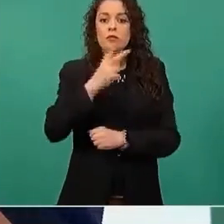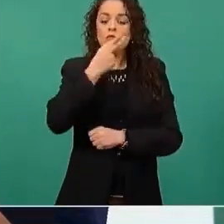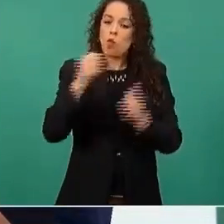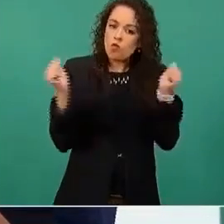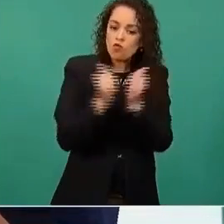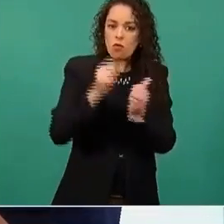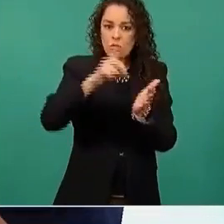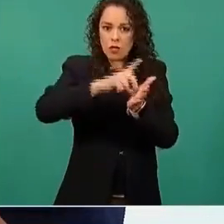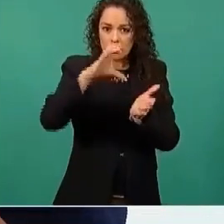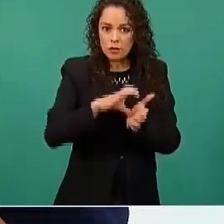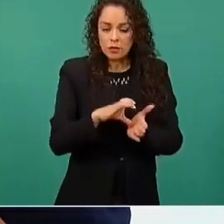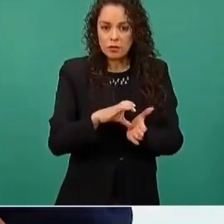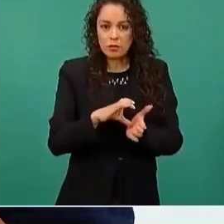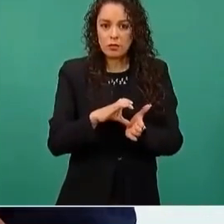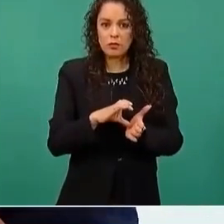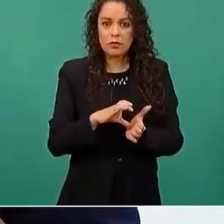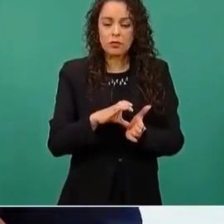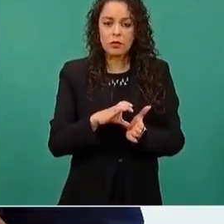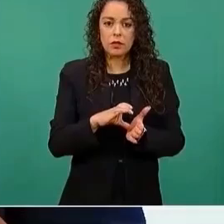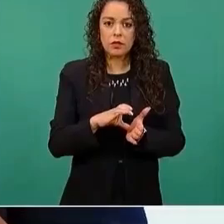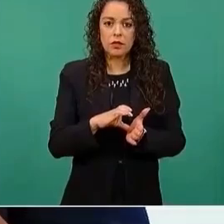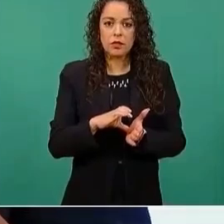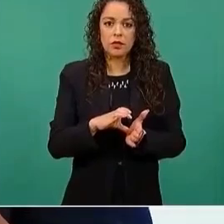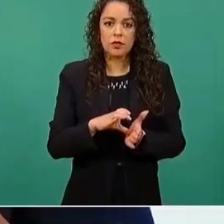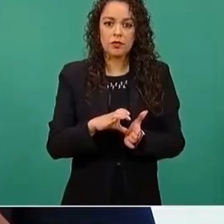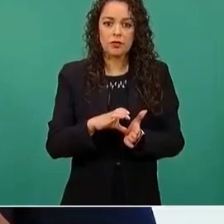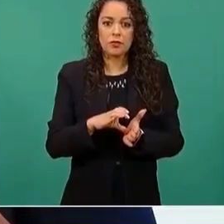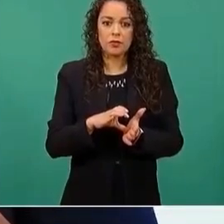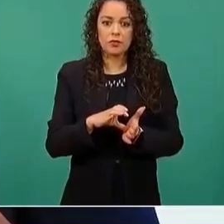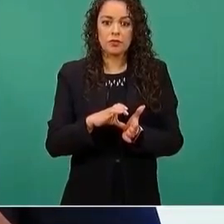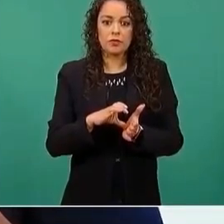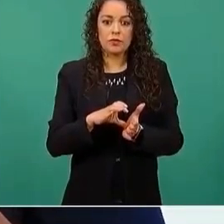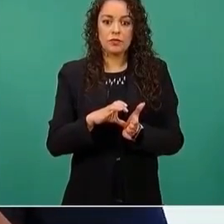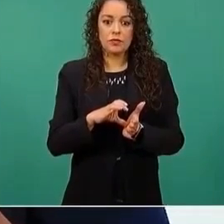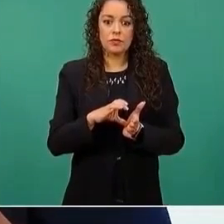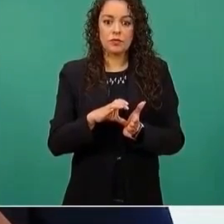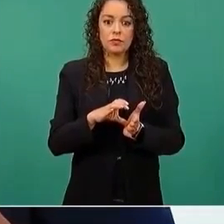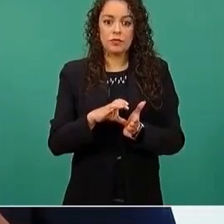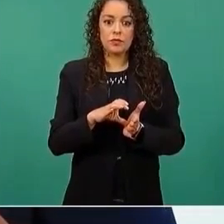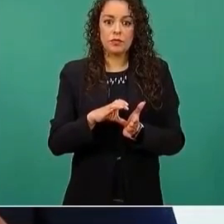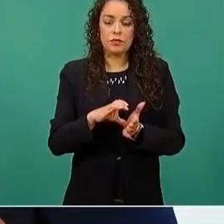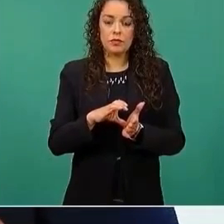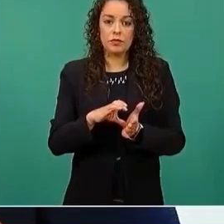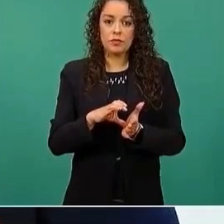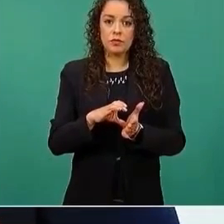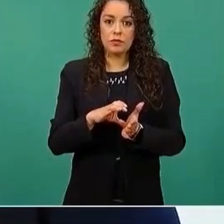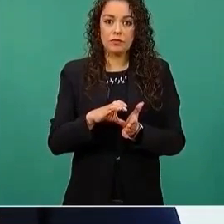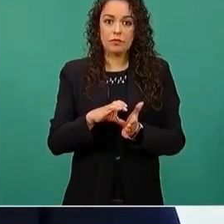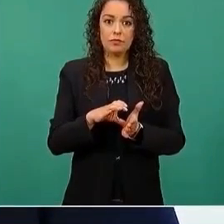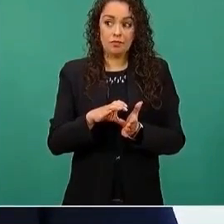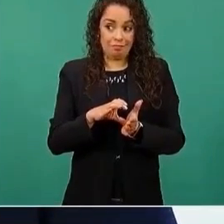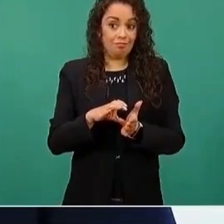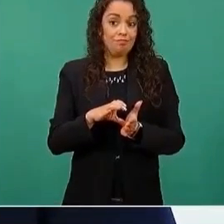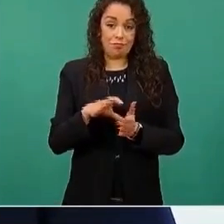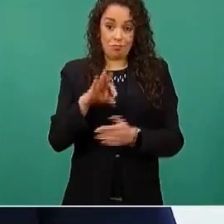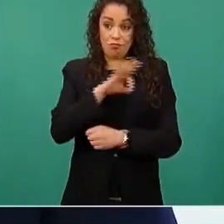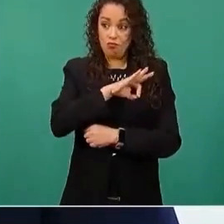discapacidad. Es el que podamos entregar